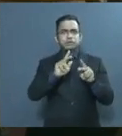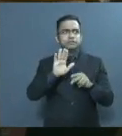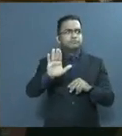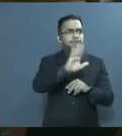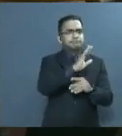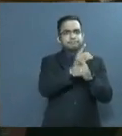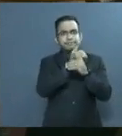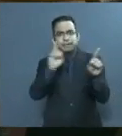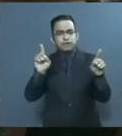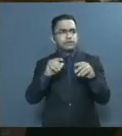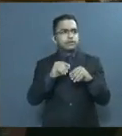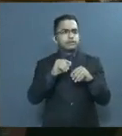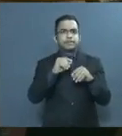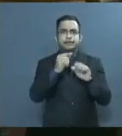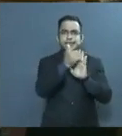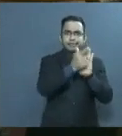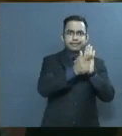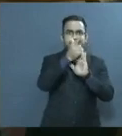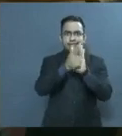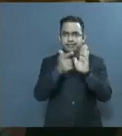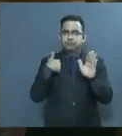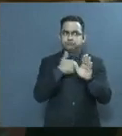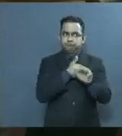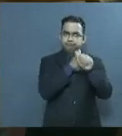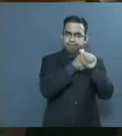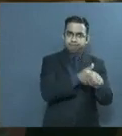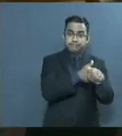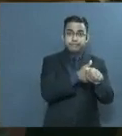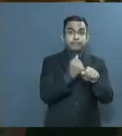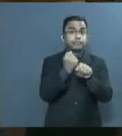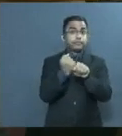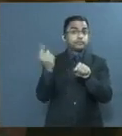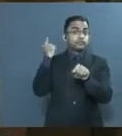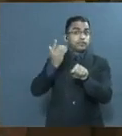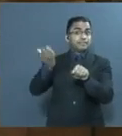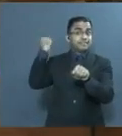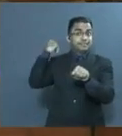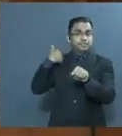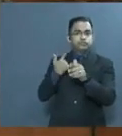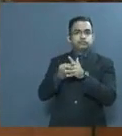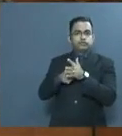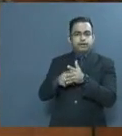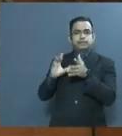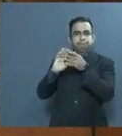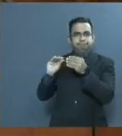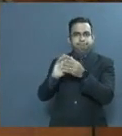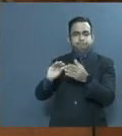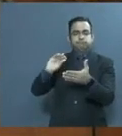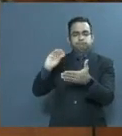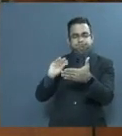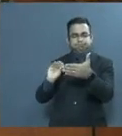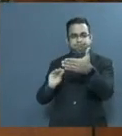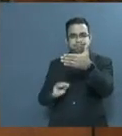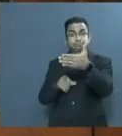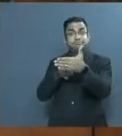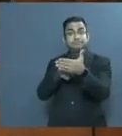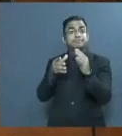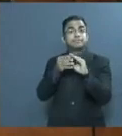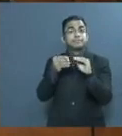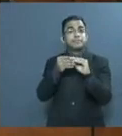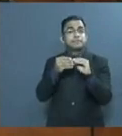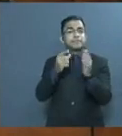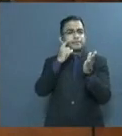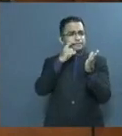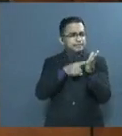constitucional, inicié hace un año mis palabras. En ella, destaque los pormenores